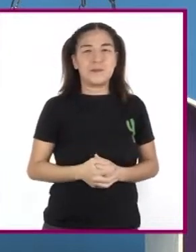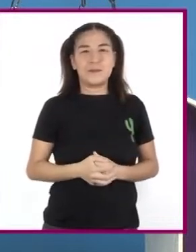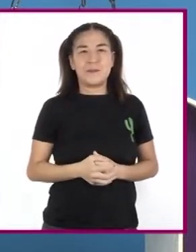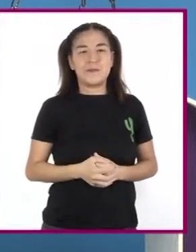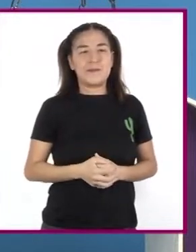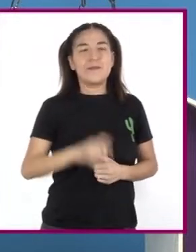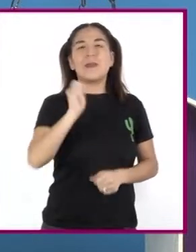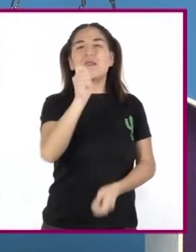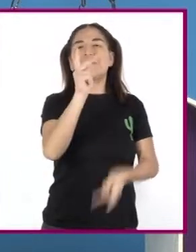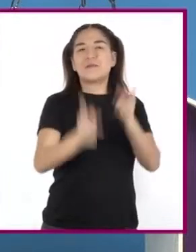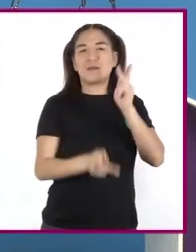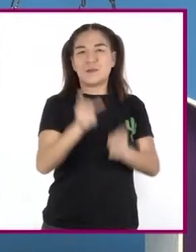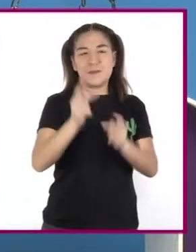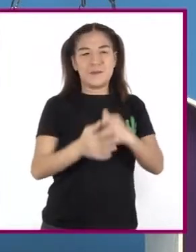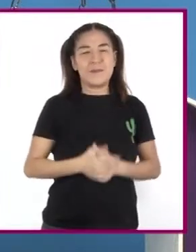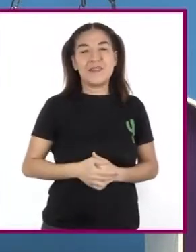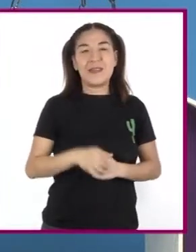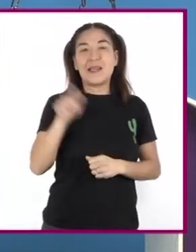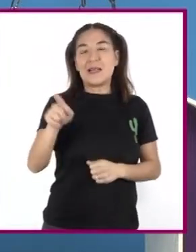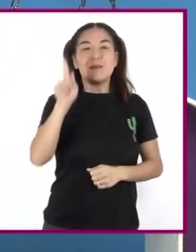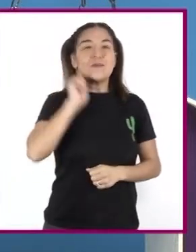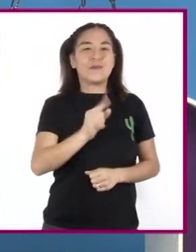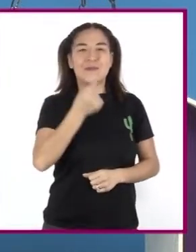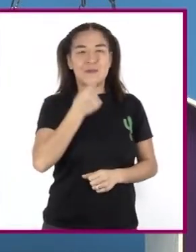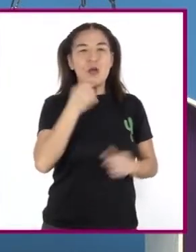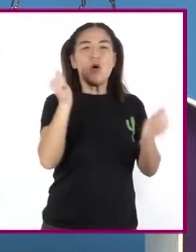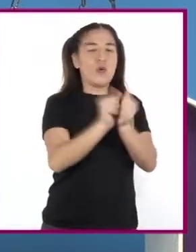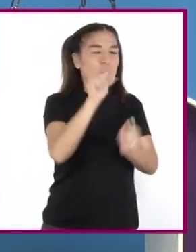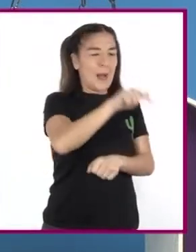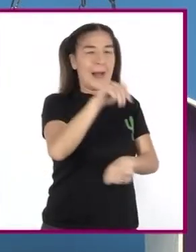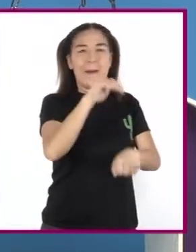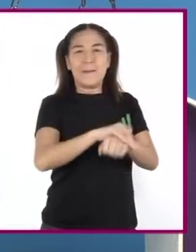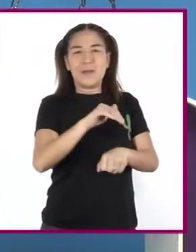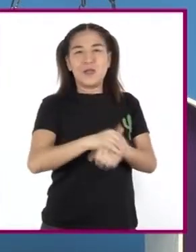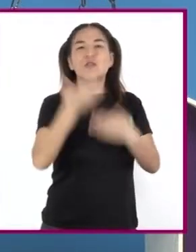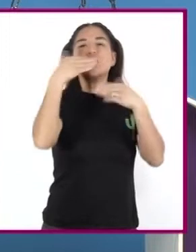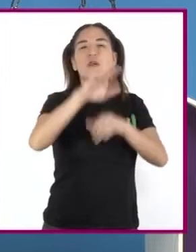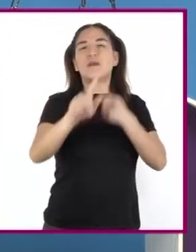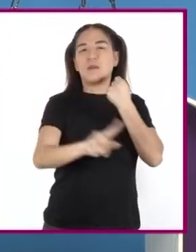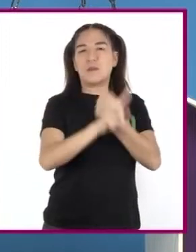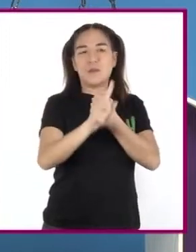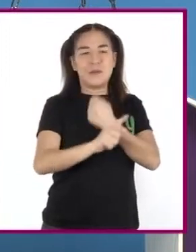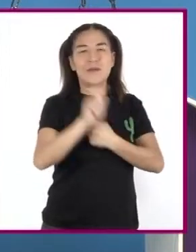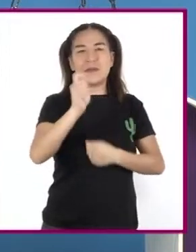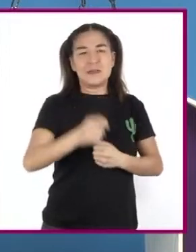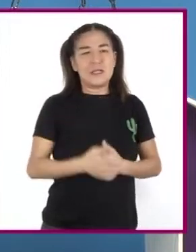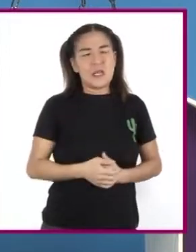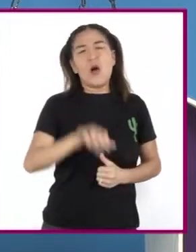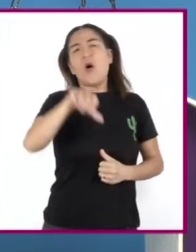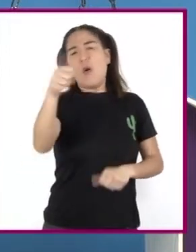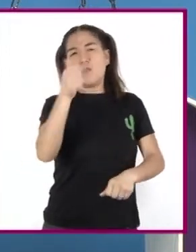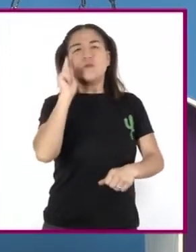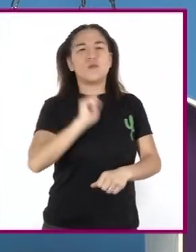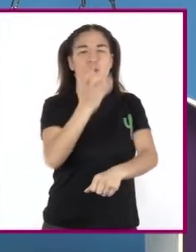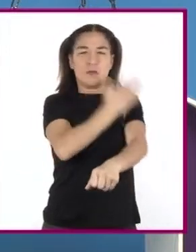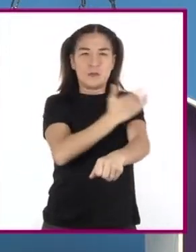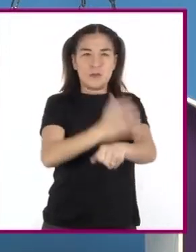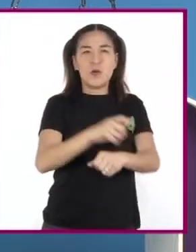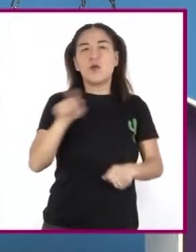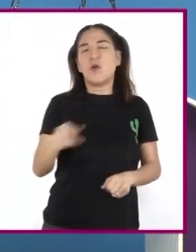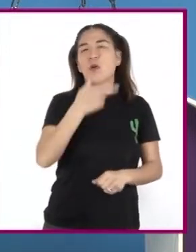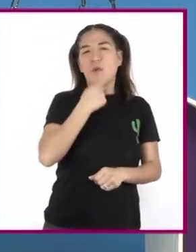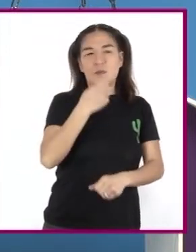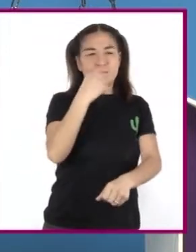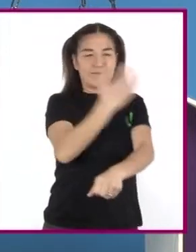La plática Entre una niña Y su amigo Acerca de un conflicto Entre otra compañera Y un compañero